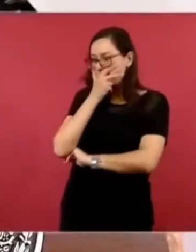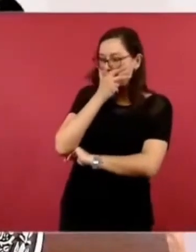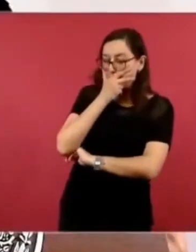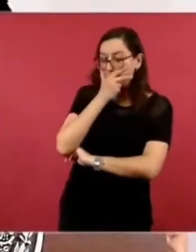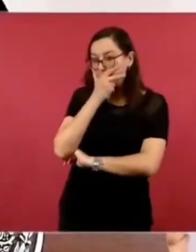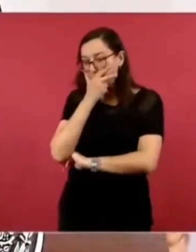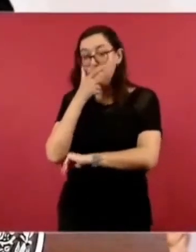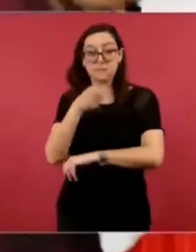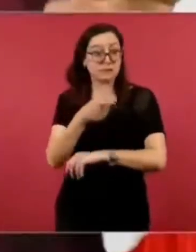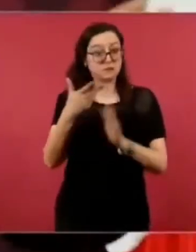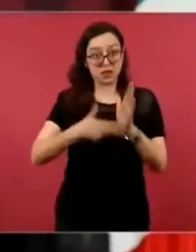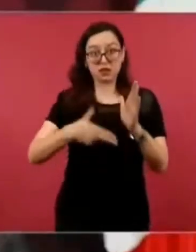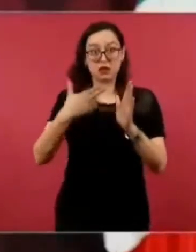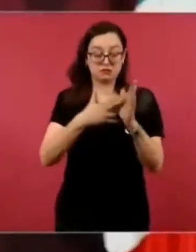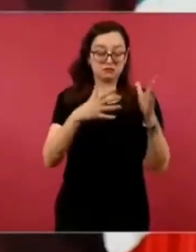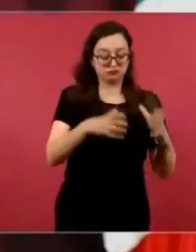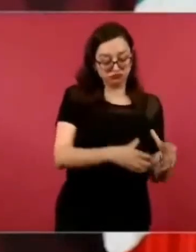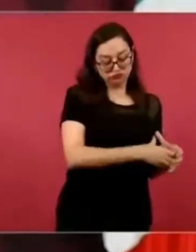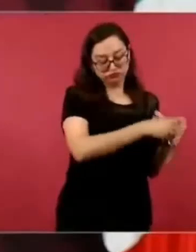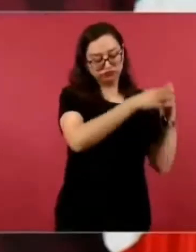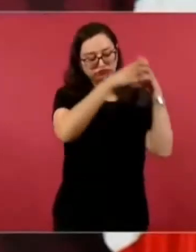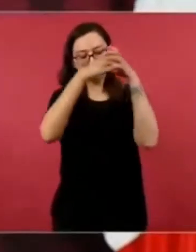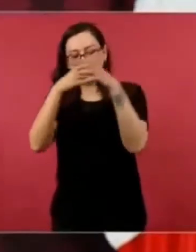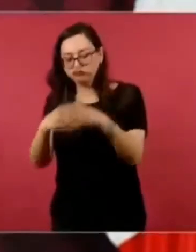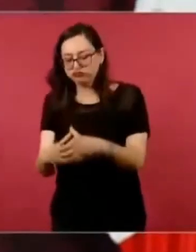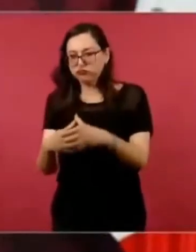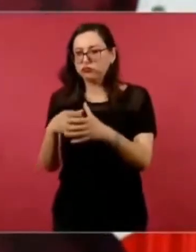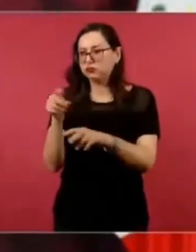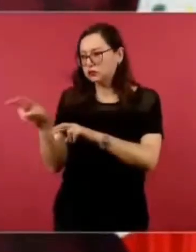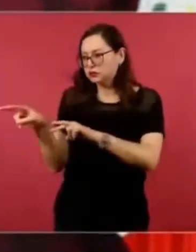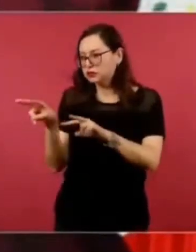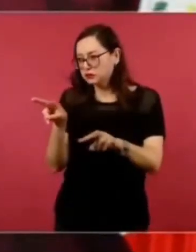son buenos,